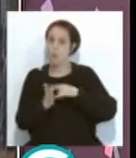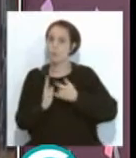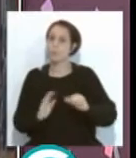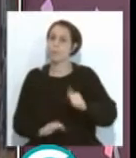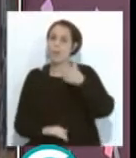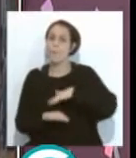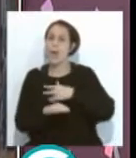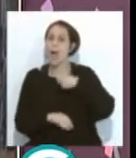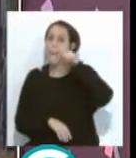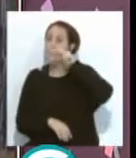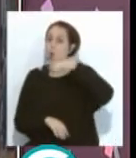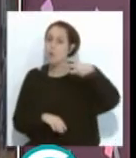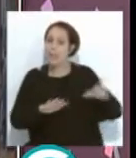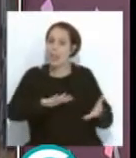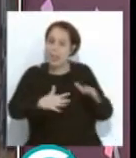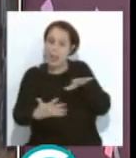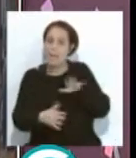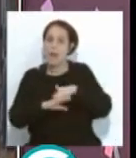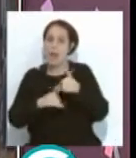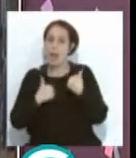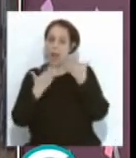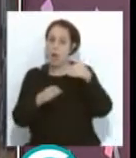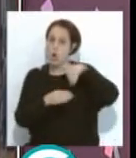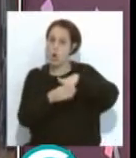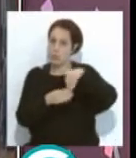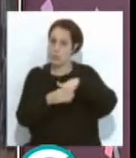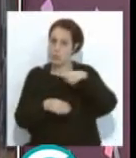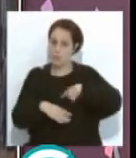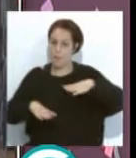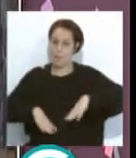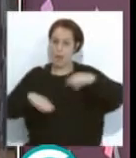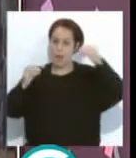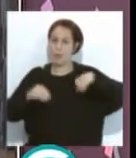musealización, es decir, para dotar de contenido a ese palacio